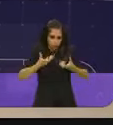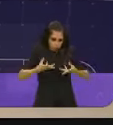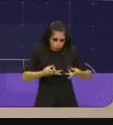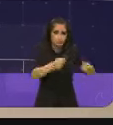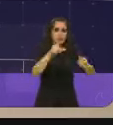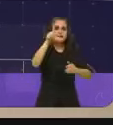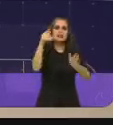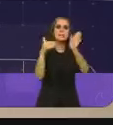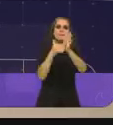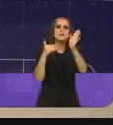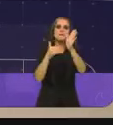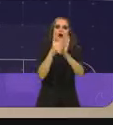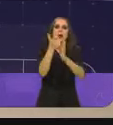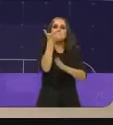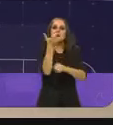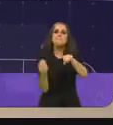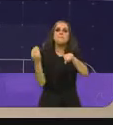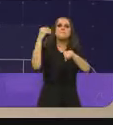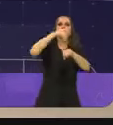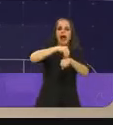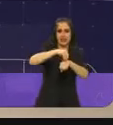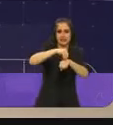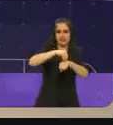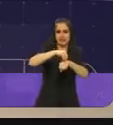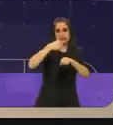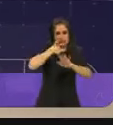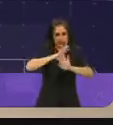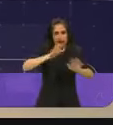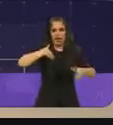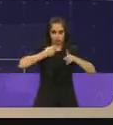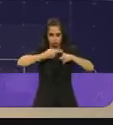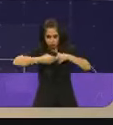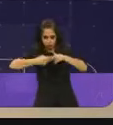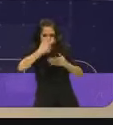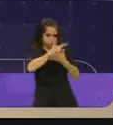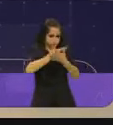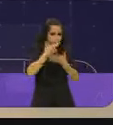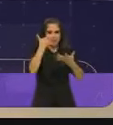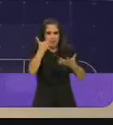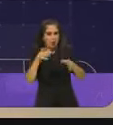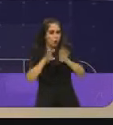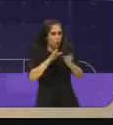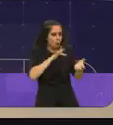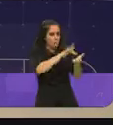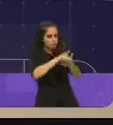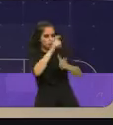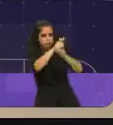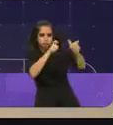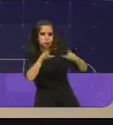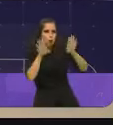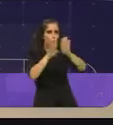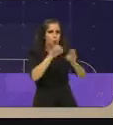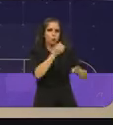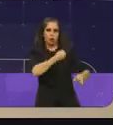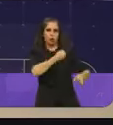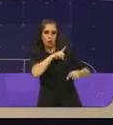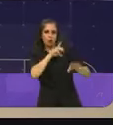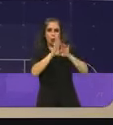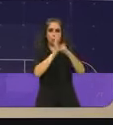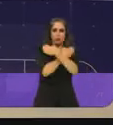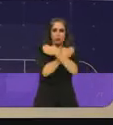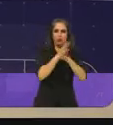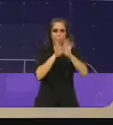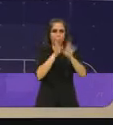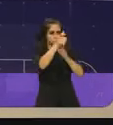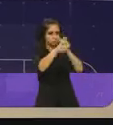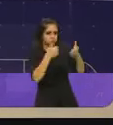millones de pesos adicionales, conozco perfectamente bien el presupuesto, sé cómo se tiene que administrar, sé cómo se tiene